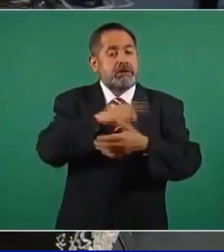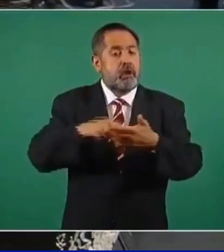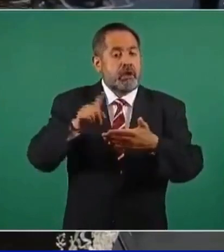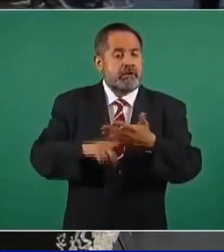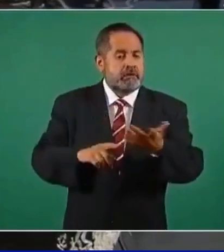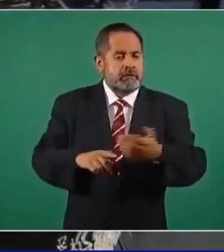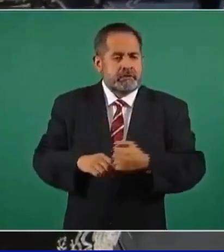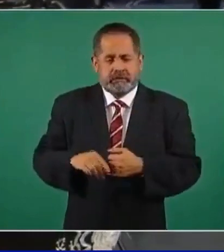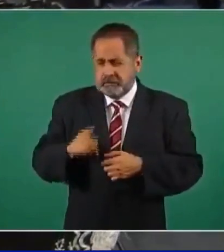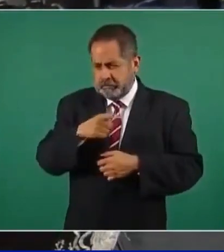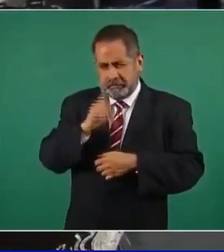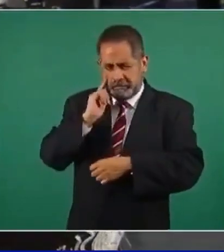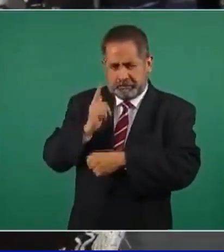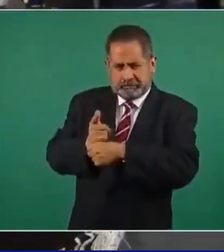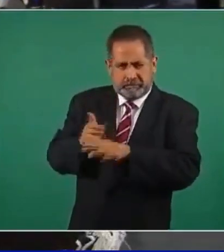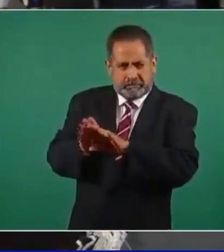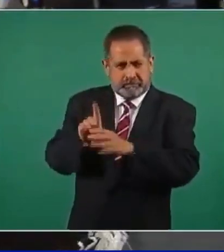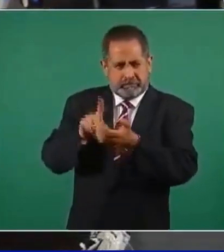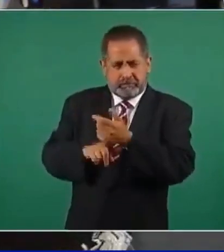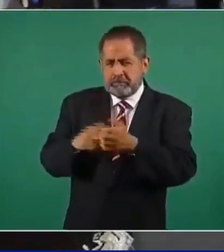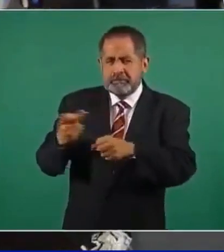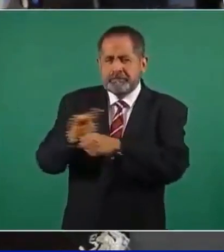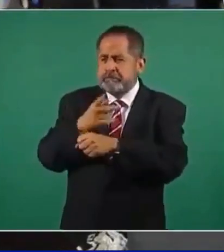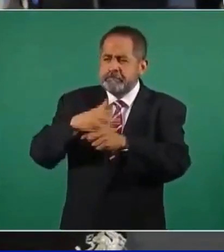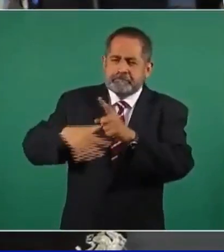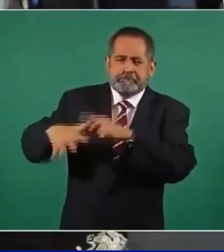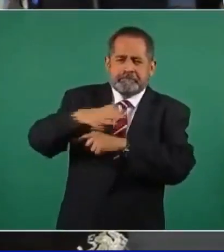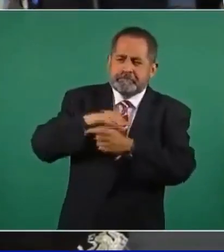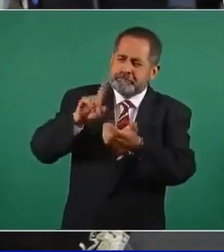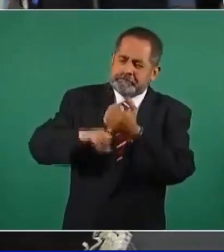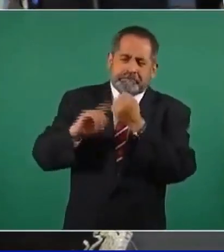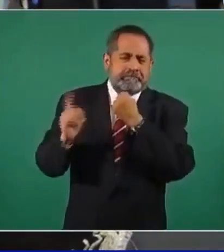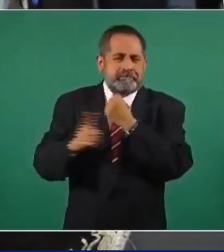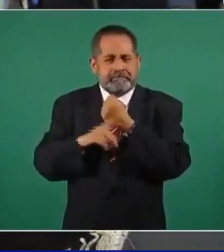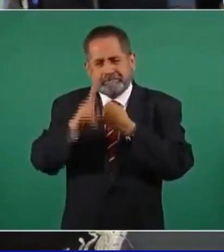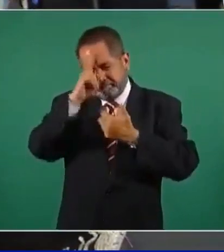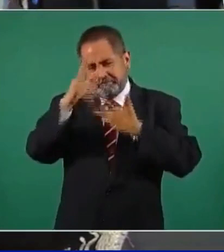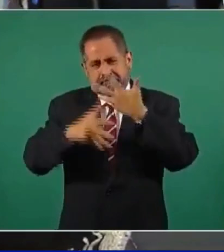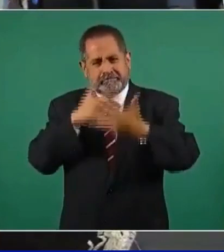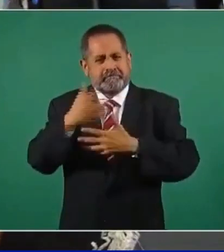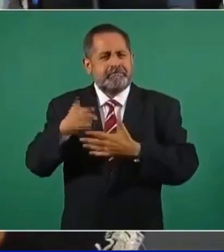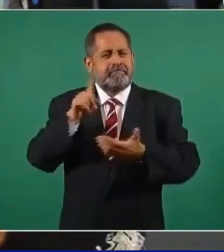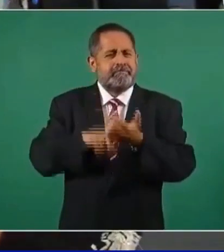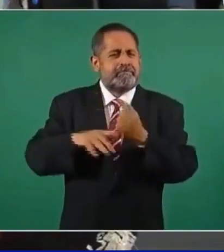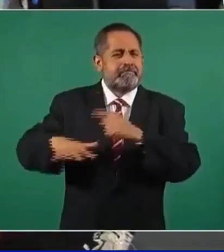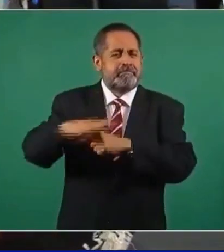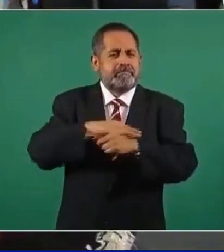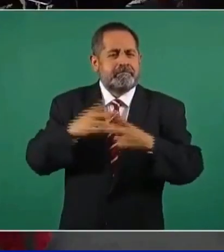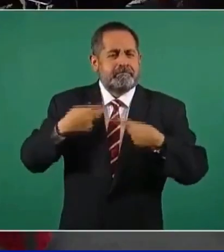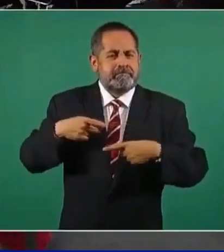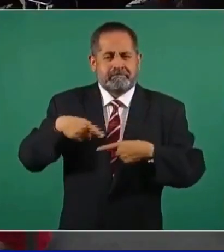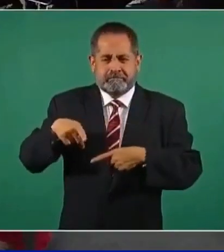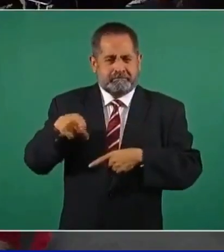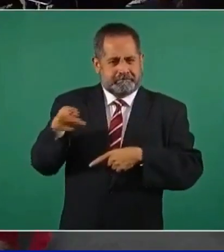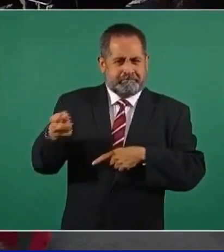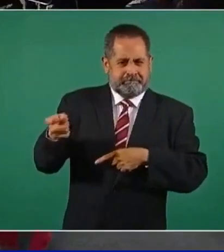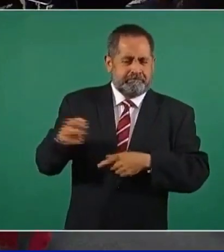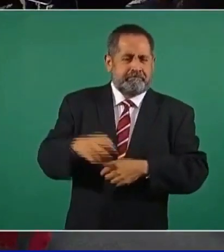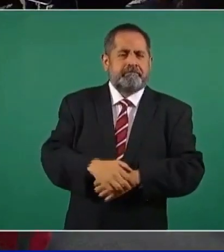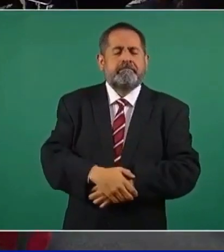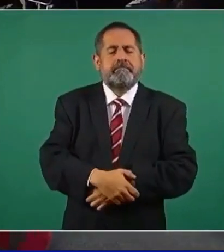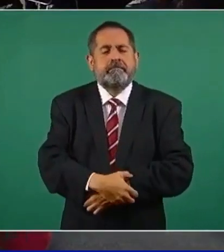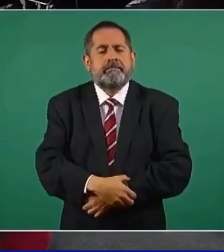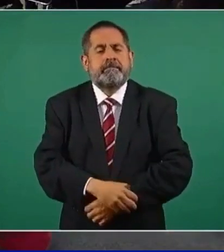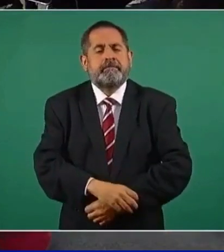han encontrado desde el Gabinete de Seguridad en torno a lo que está detrás de toda esta violencia que están viviendo los habitantes de esta zona? Bueno,